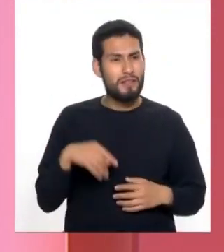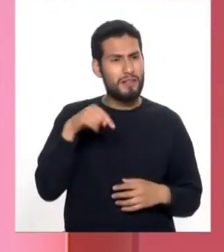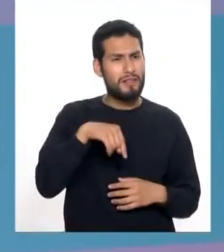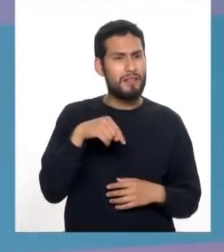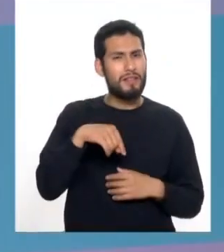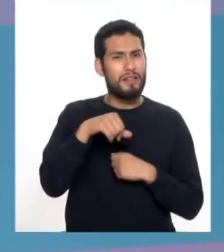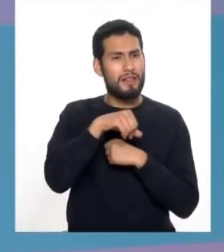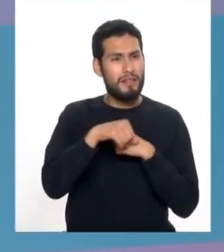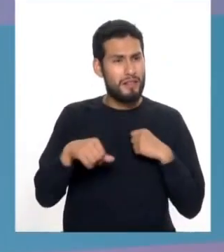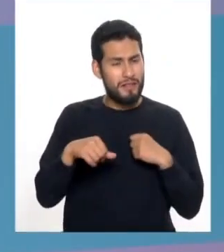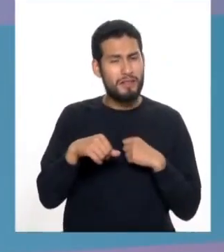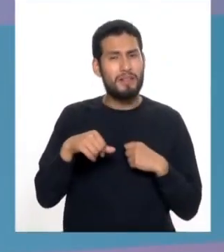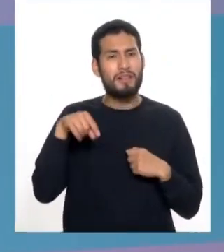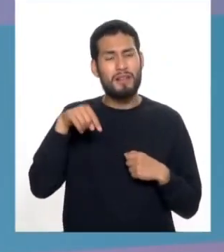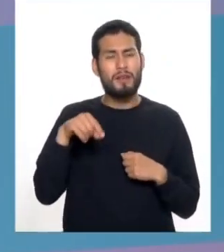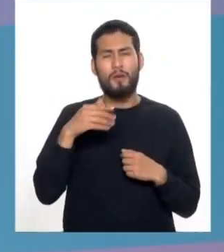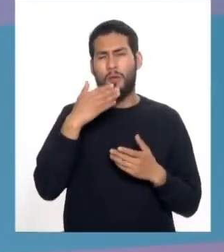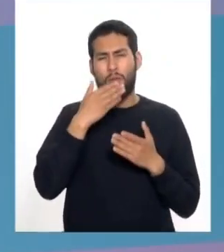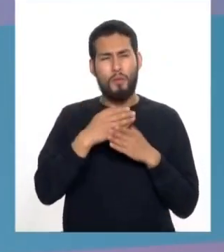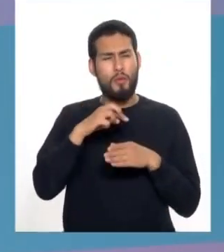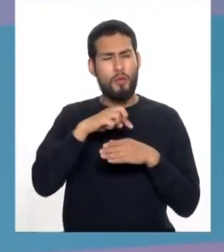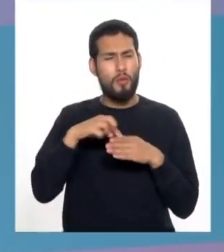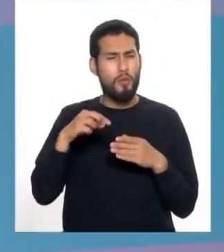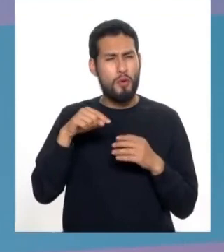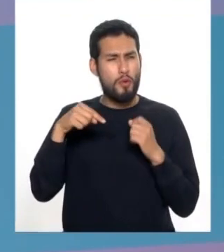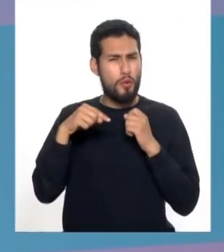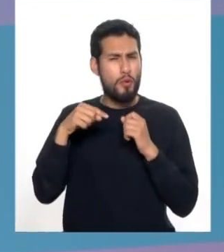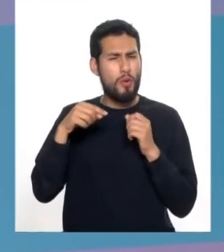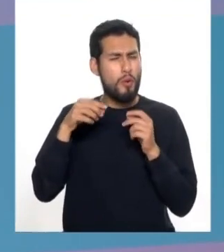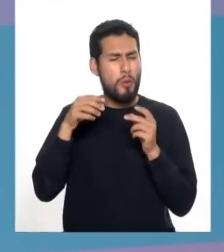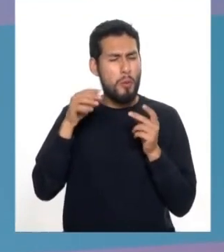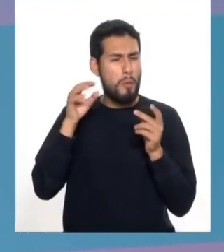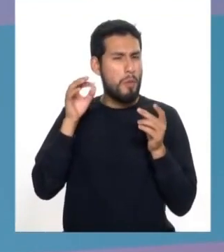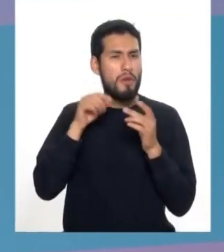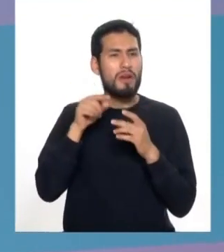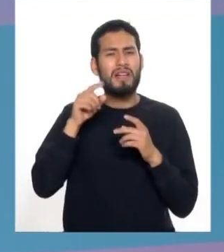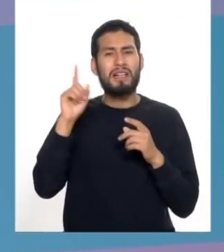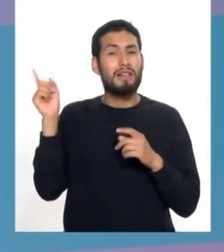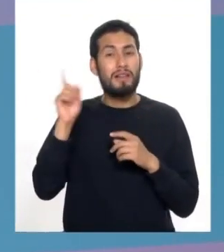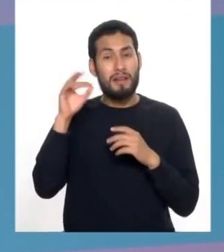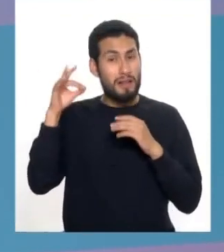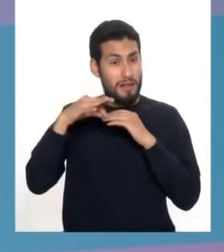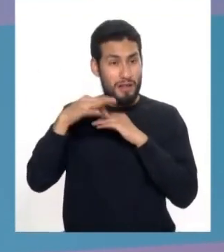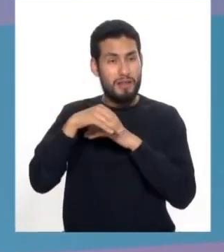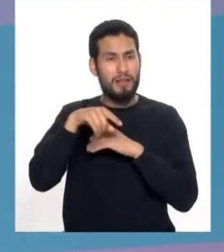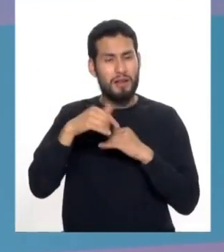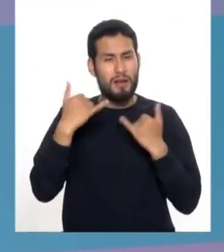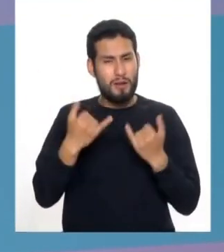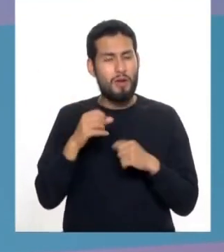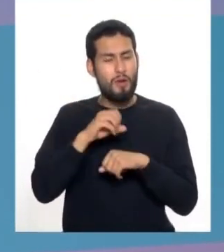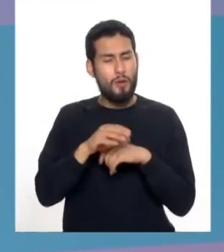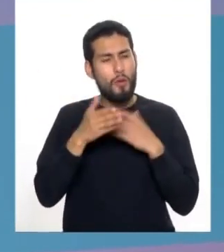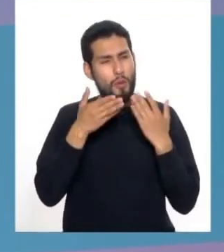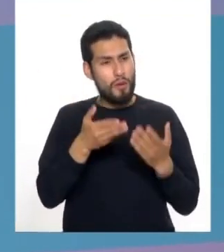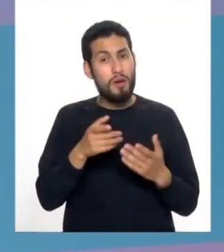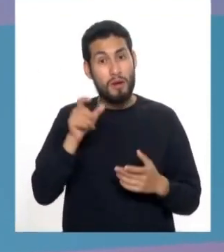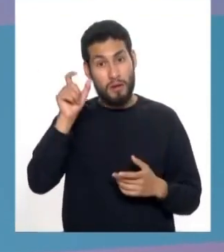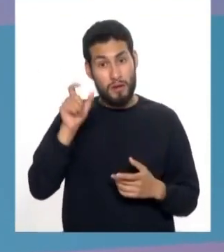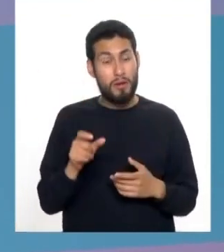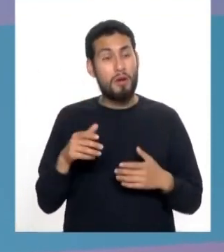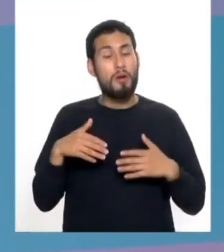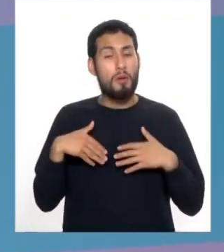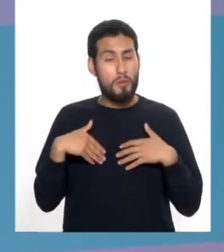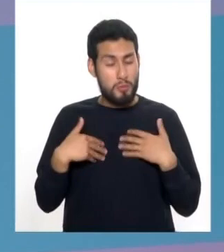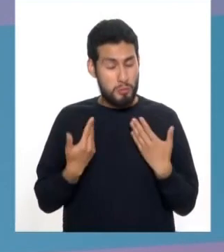cirugía premium, que es la cirugía sin puntos, es la que es la más aconsejable. si el paciente puede